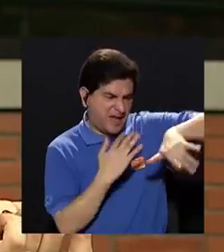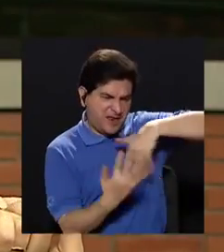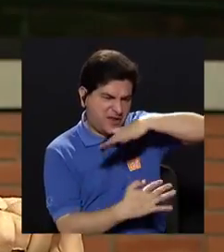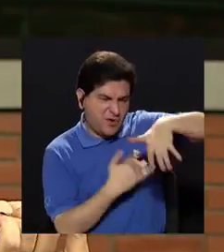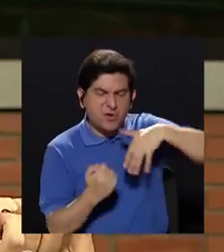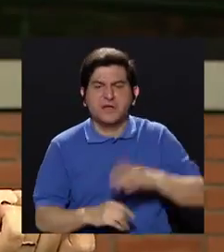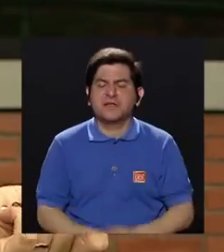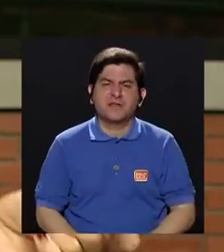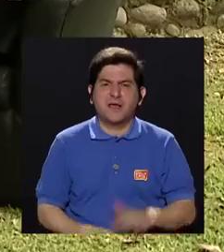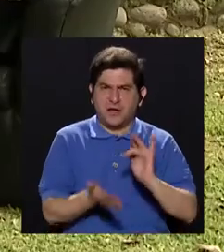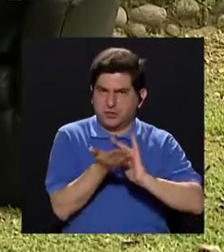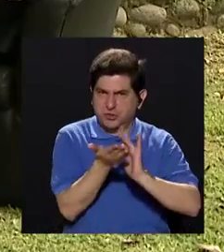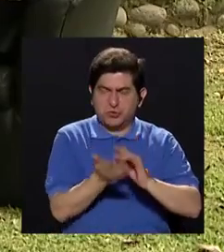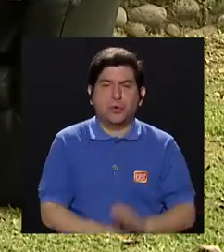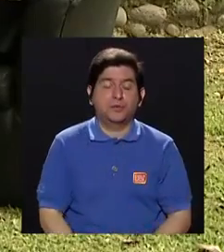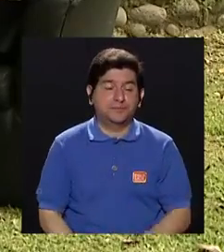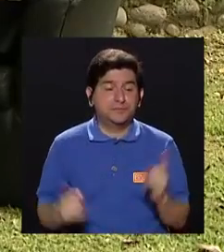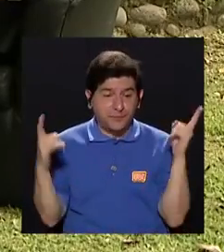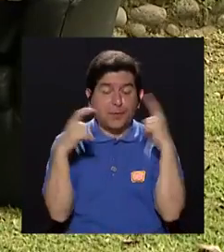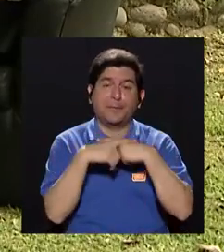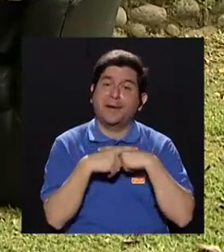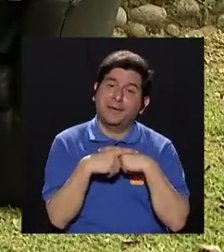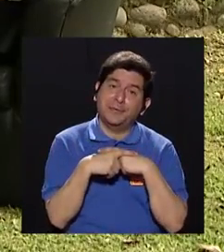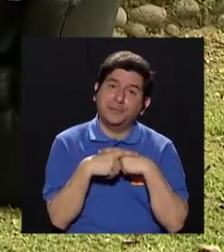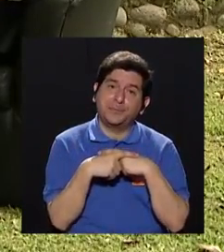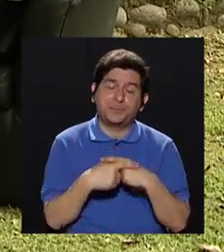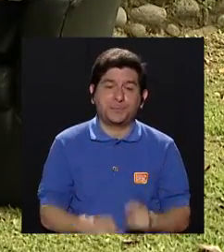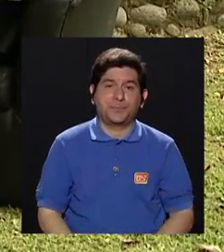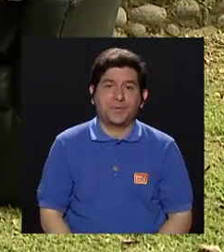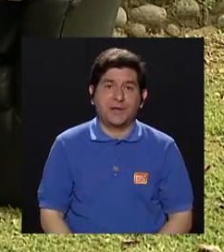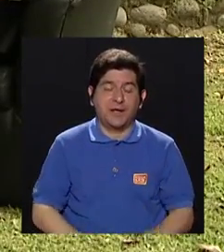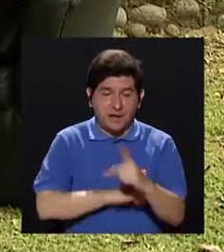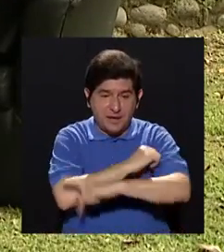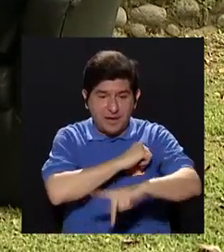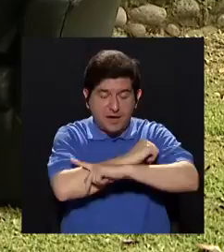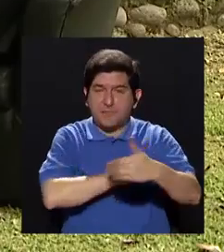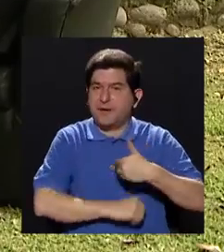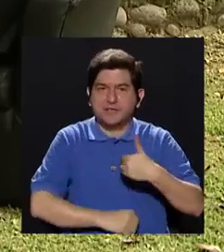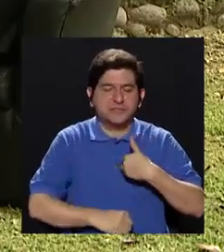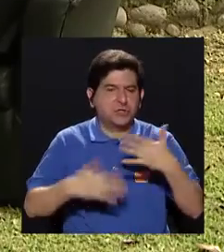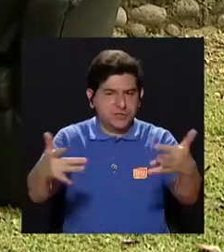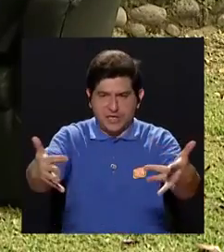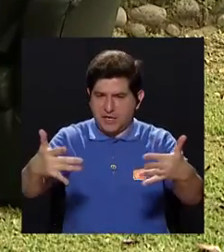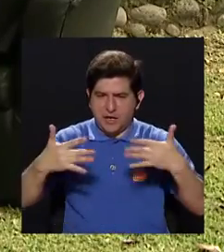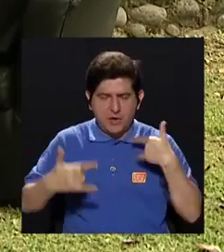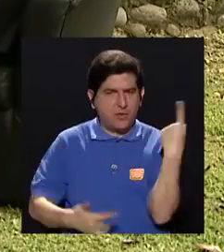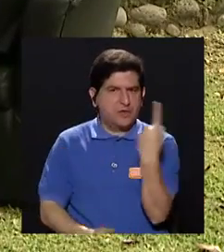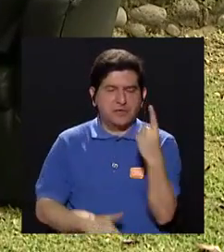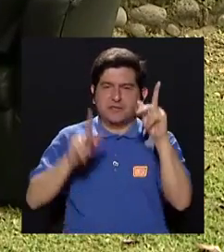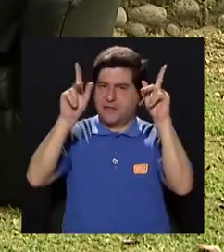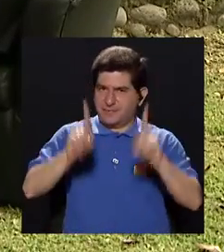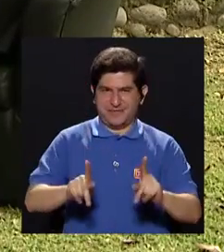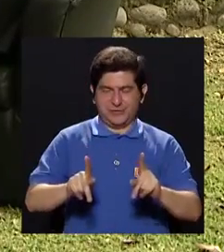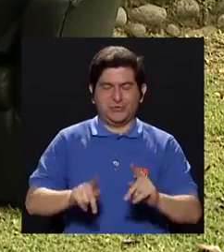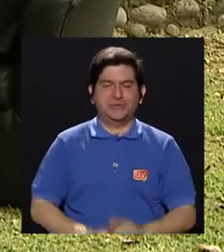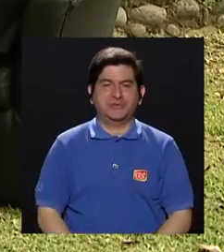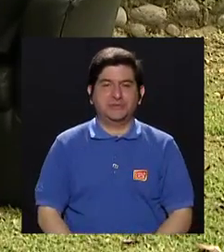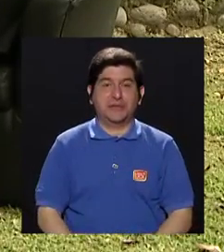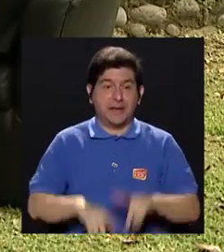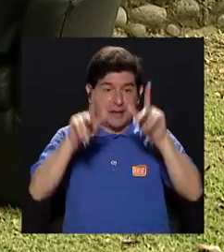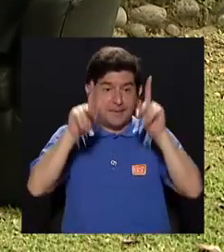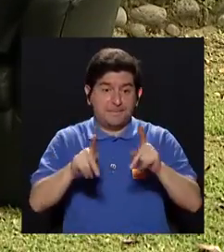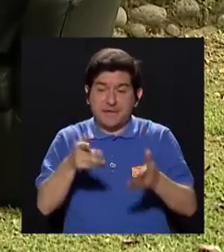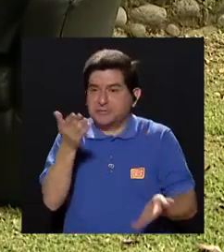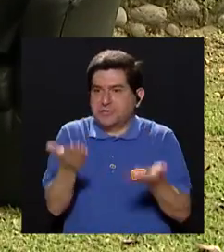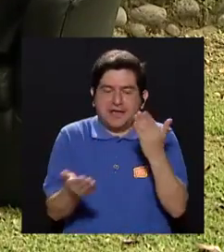medicamentos? en ese caso es complicado, en el sentido de que en el país aún no tenemos un expediente único del paciente. Que si el paciente, no